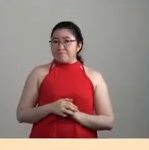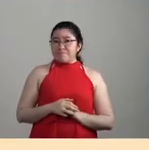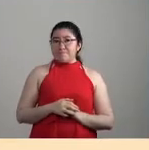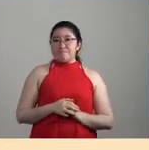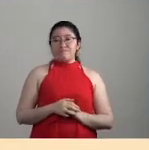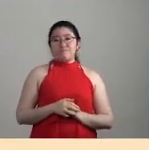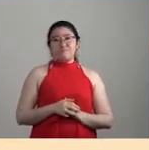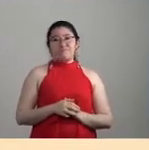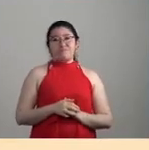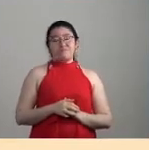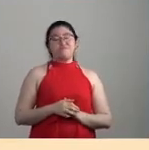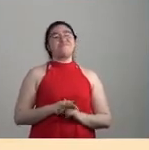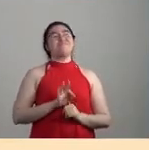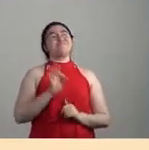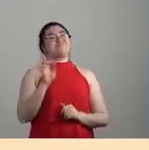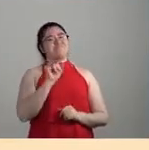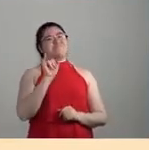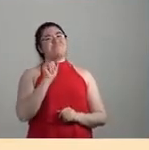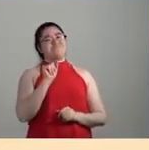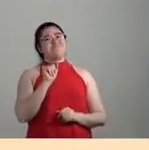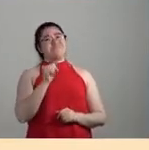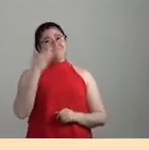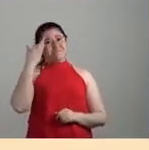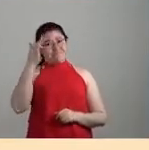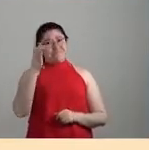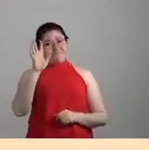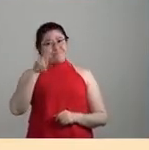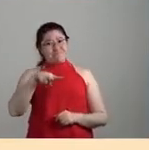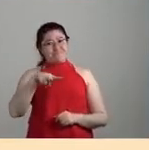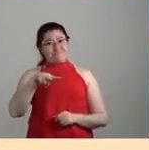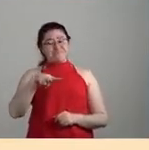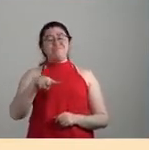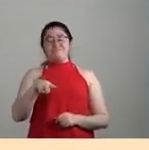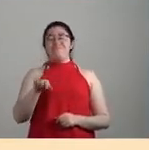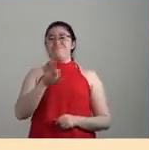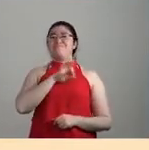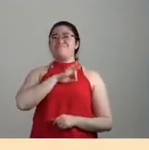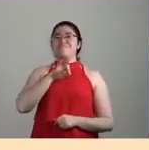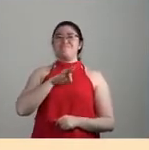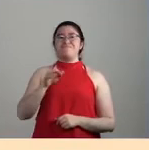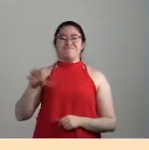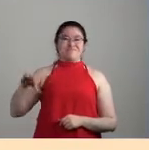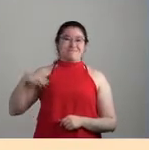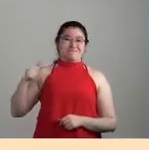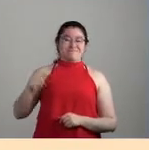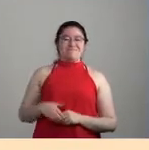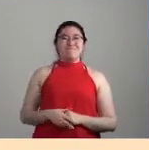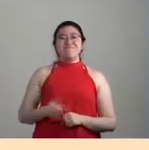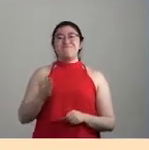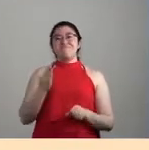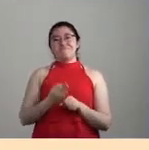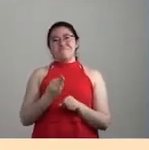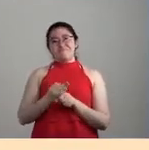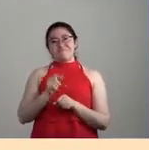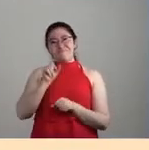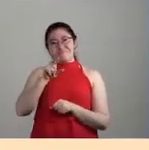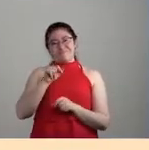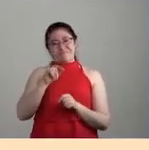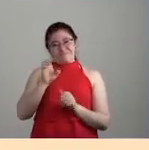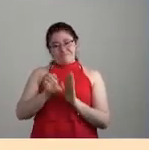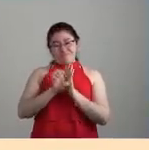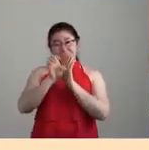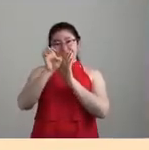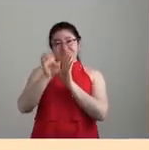Y quizás sí, ¿no? Porque tenemos tiempo, ¿no? Y podemos aprovecharlo, quizás. Yo creo que quizás para situar un poco algunos de los ejemplos que